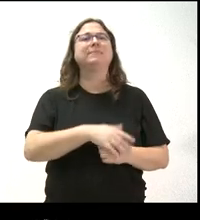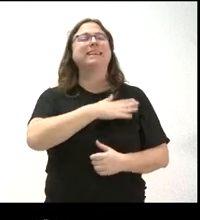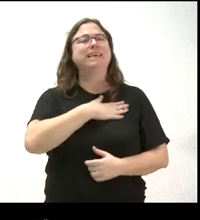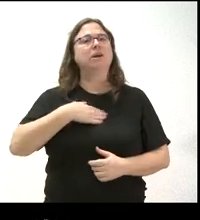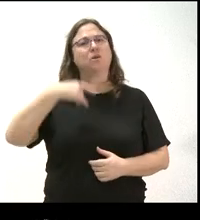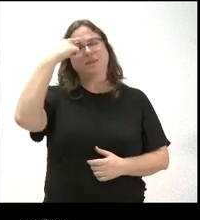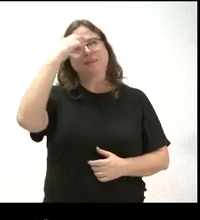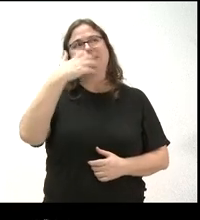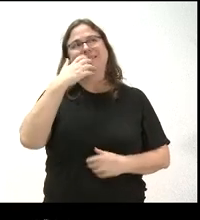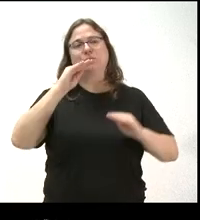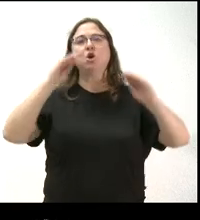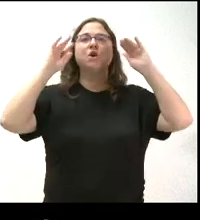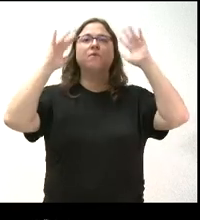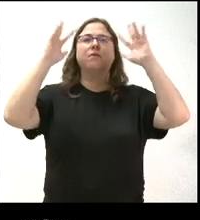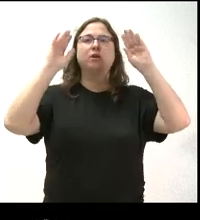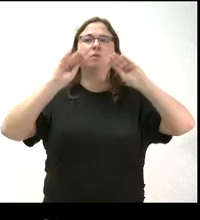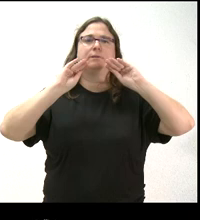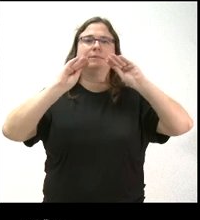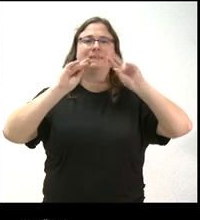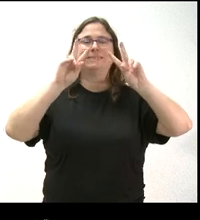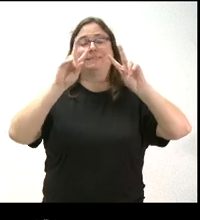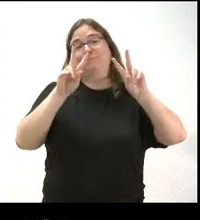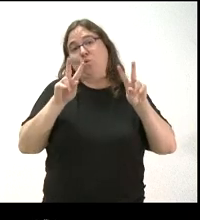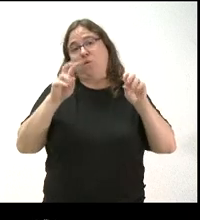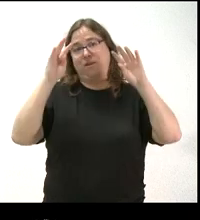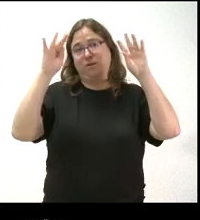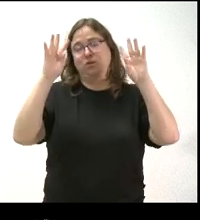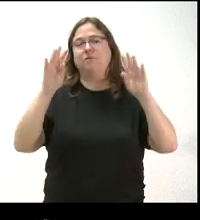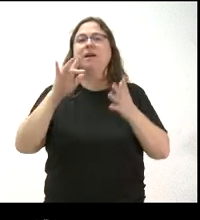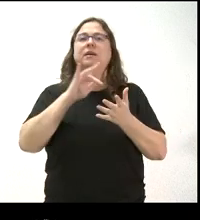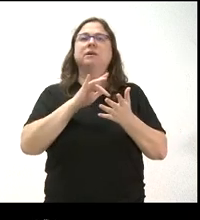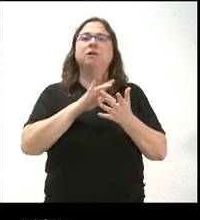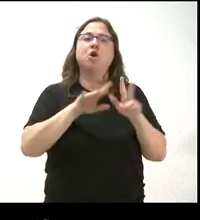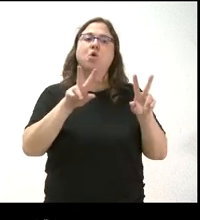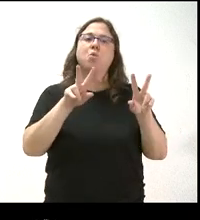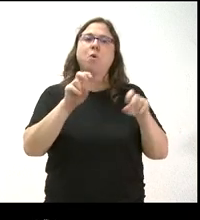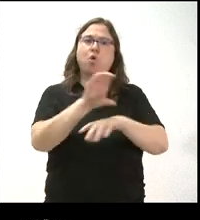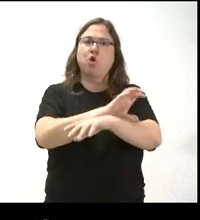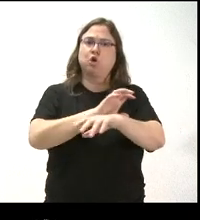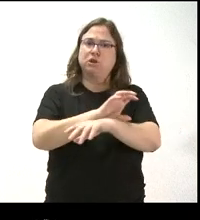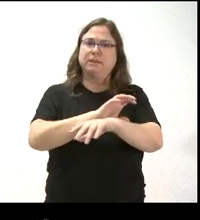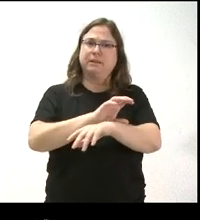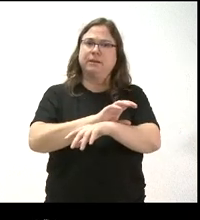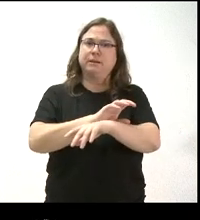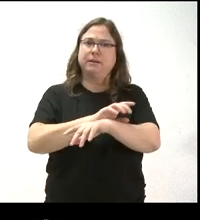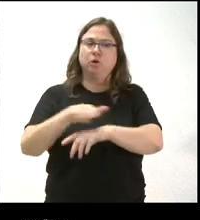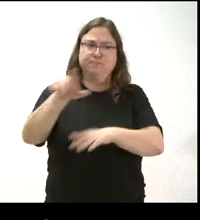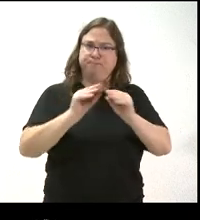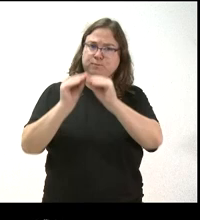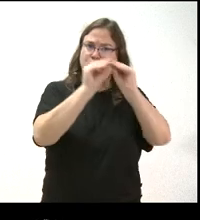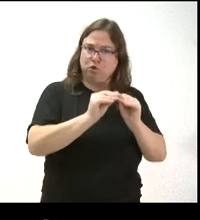la filosofía que se ha implantado de nuevas con la llegada del nuevo consejero es asumida por todos. Es decir,